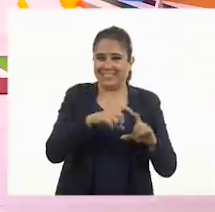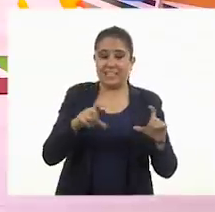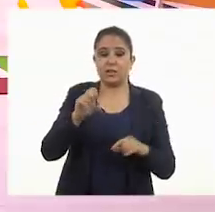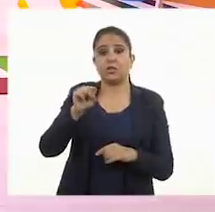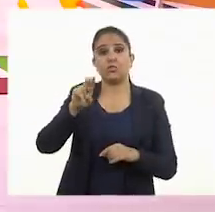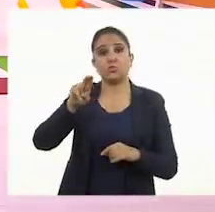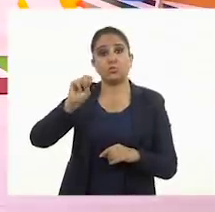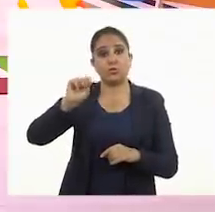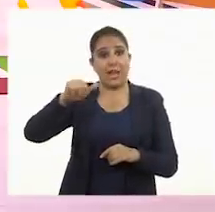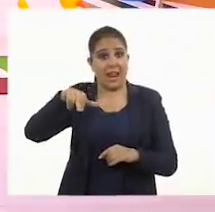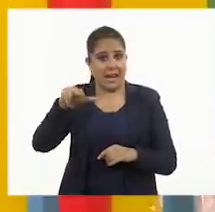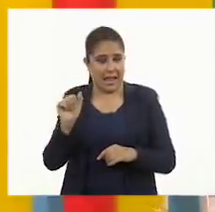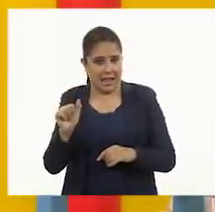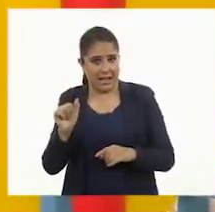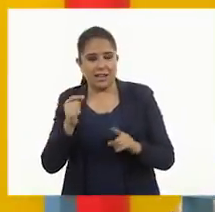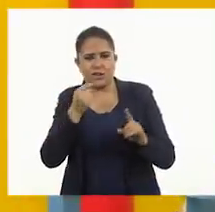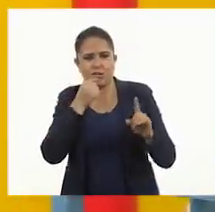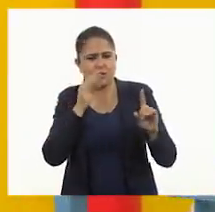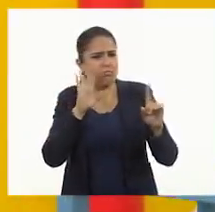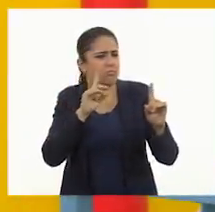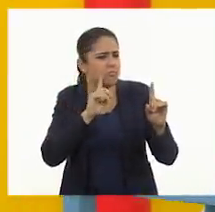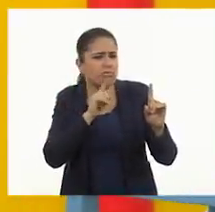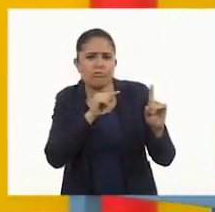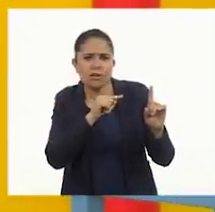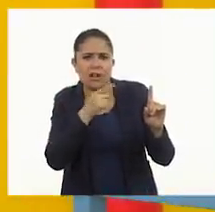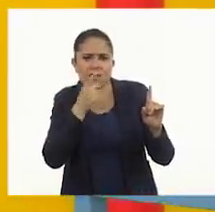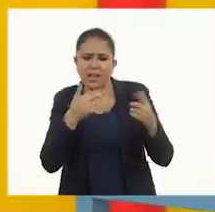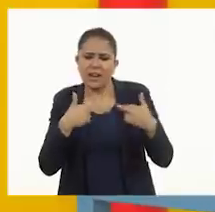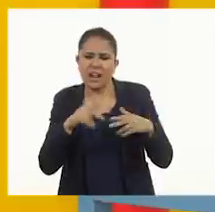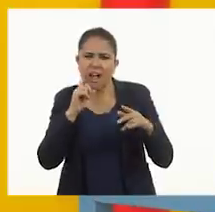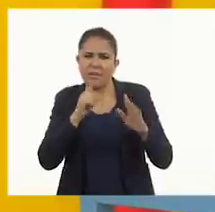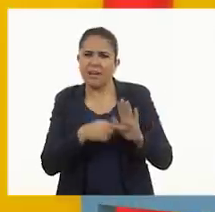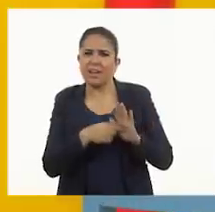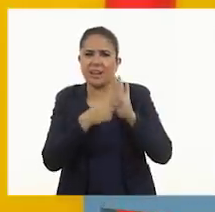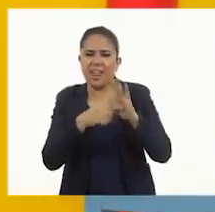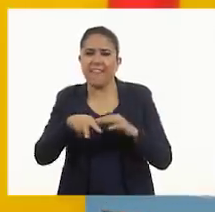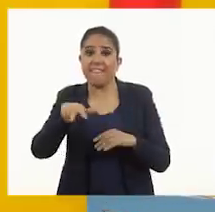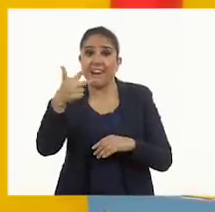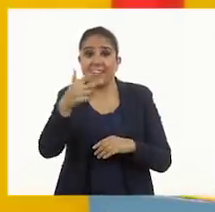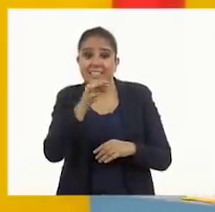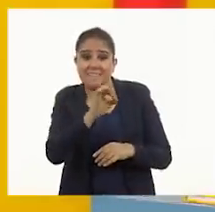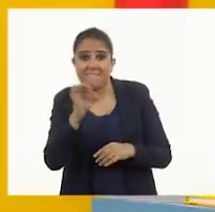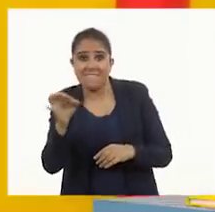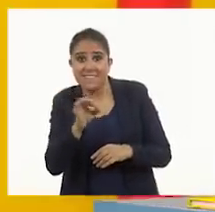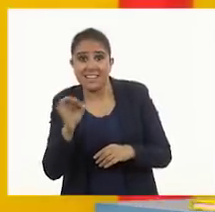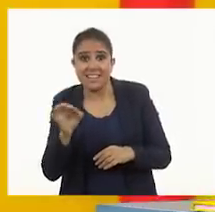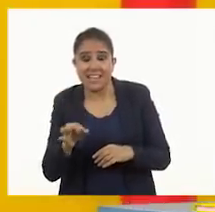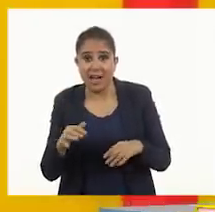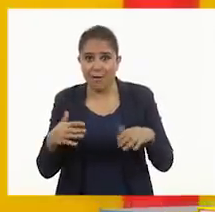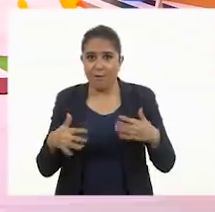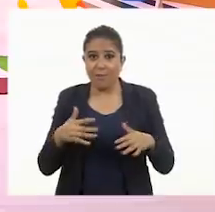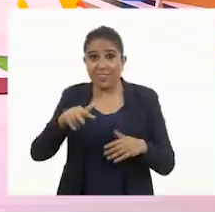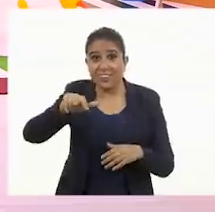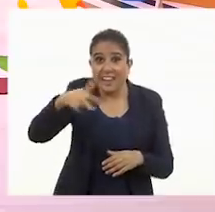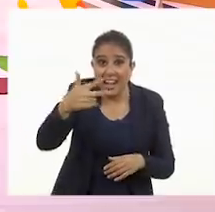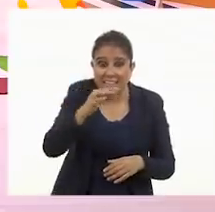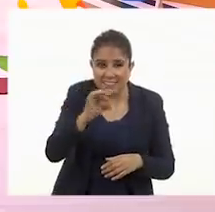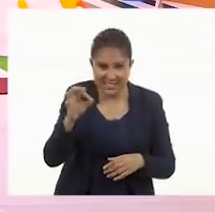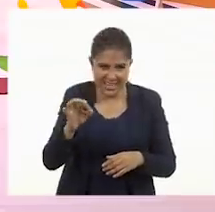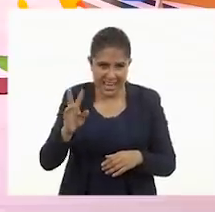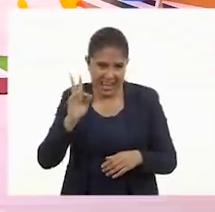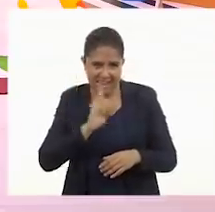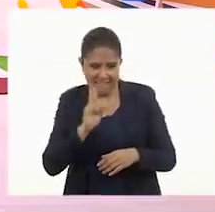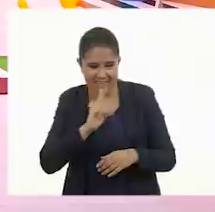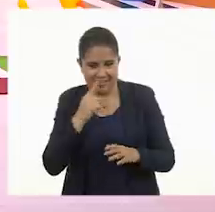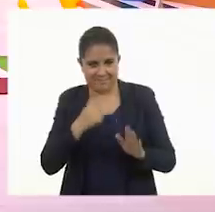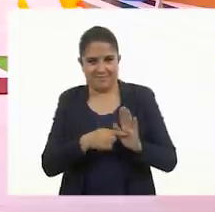Susana, Susana nos pide que representemos trece fichas. Trece fichas. Vamos a